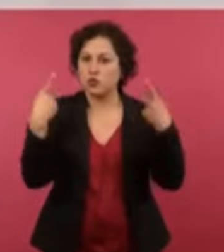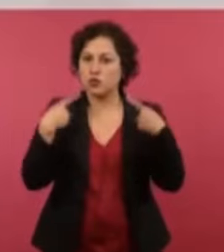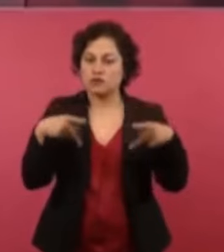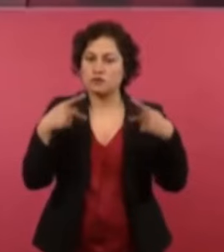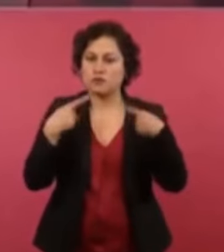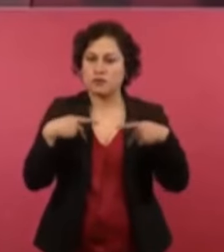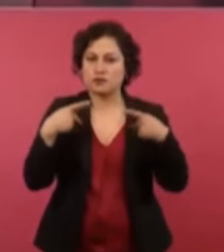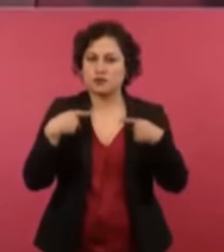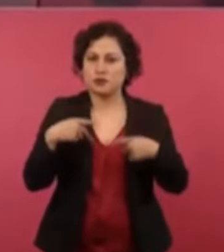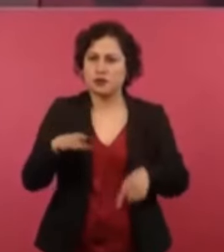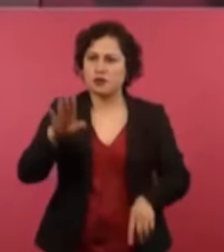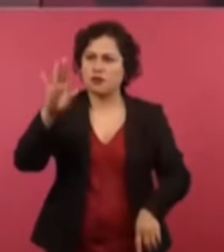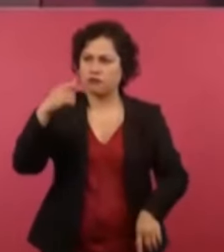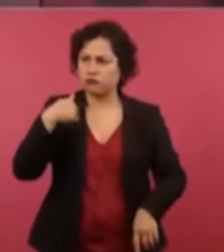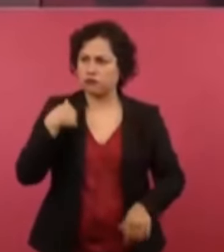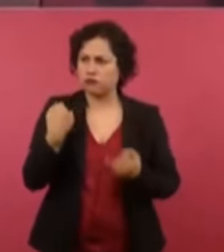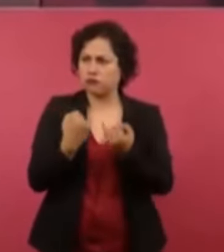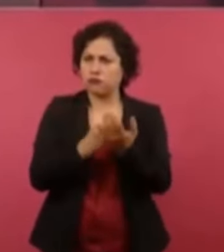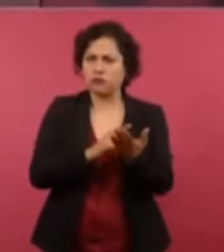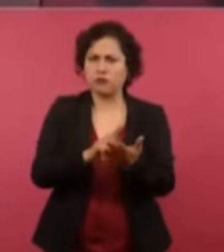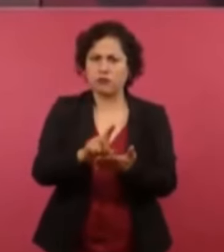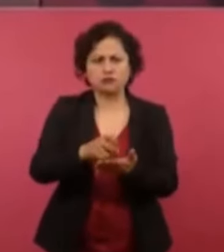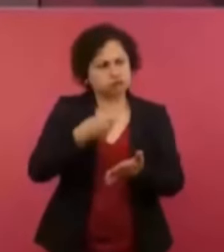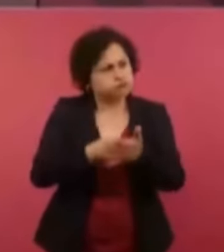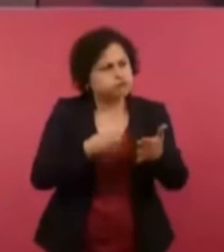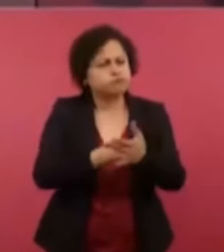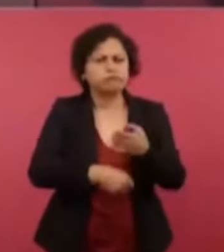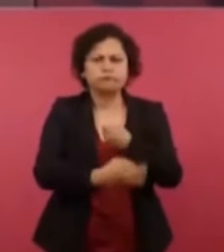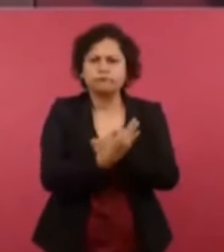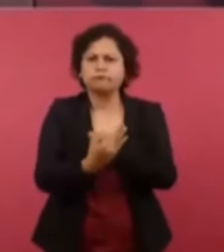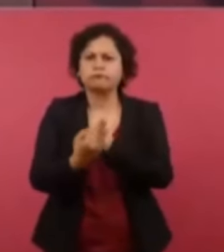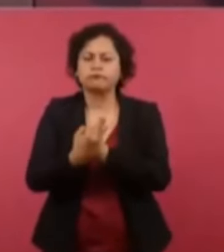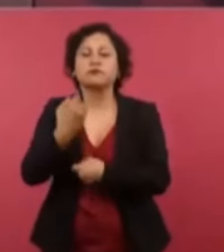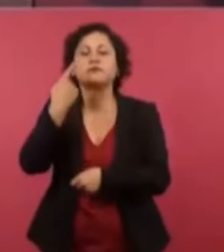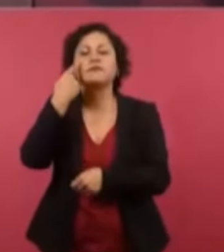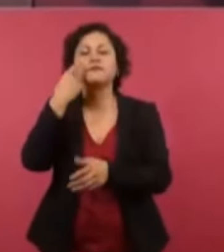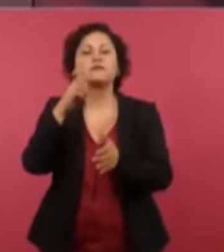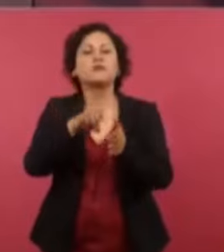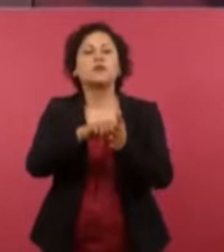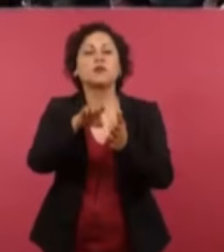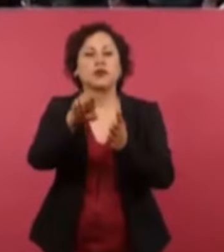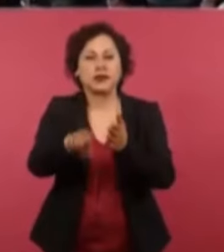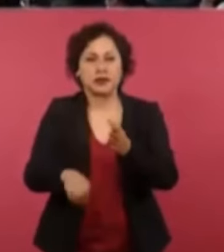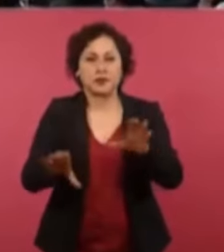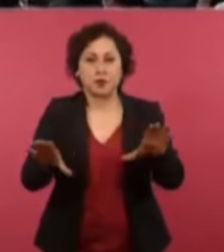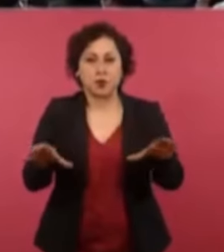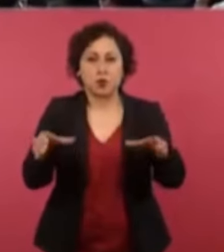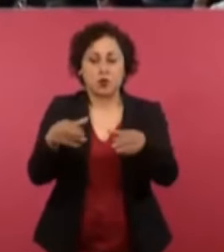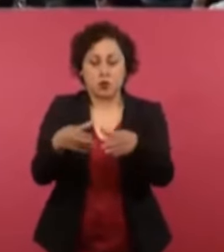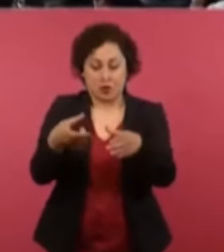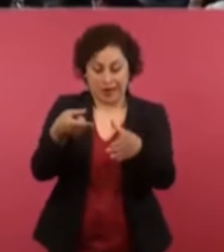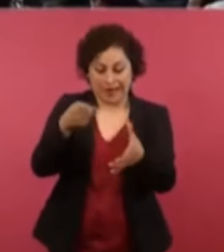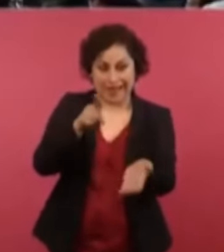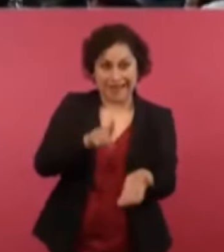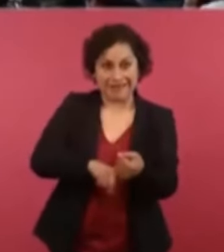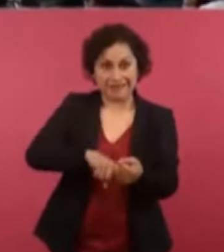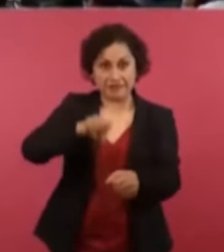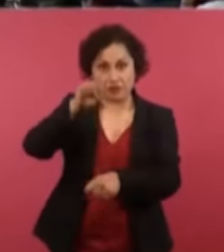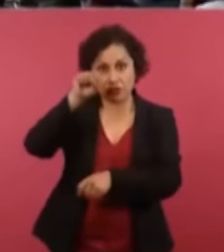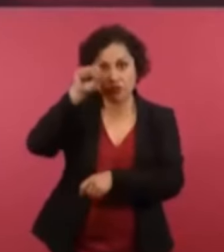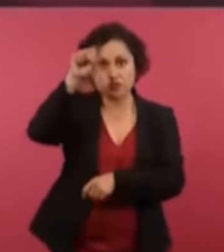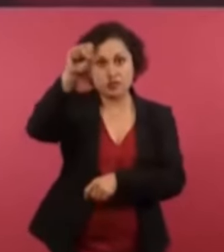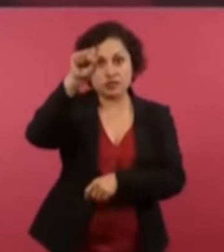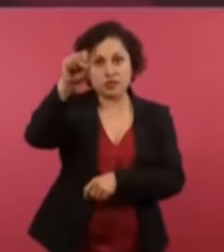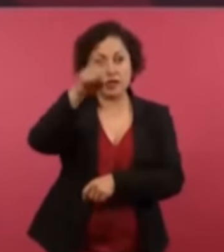defiendan sus derechos, por ejemplo, en el caso de la elección de dirigentes, tiene que ser voto libre, tiene que ser voto